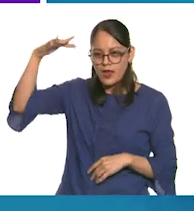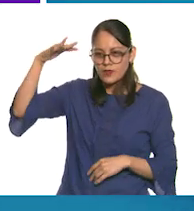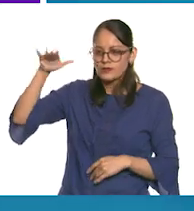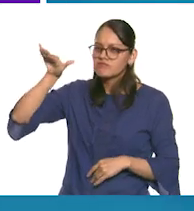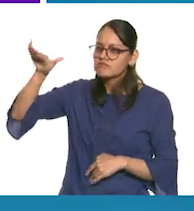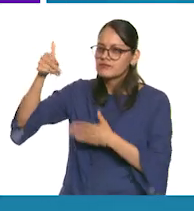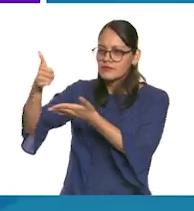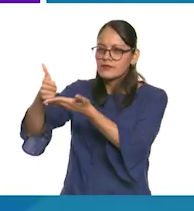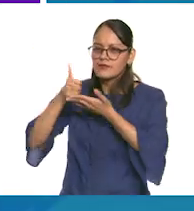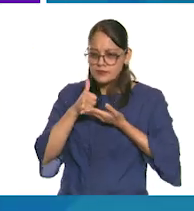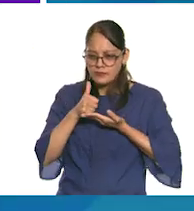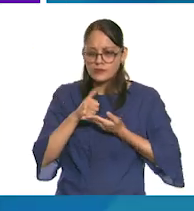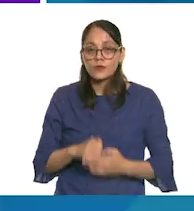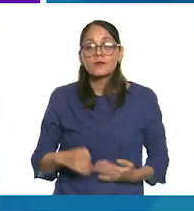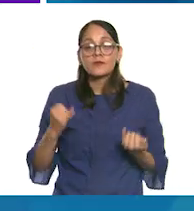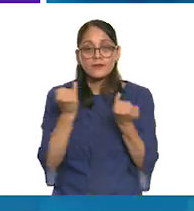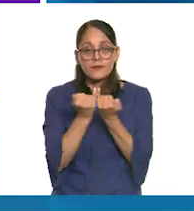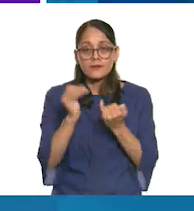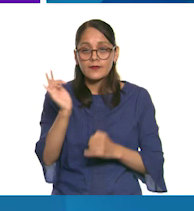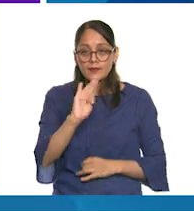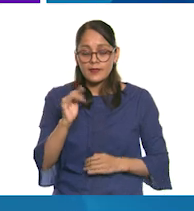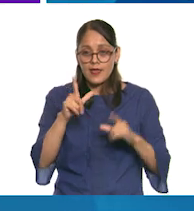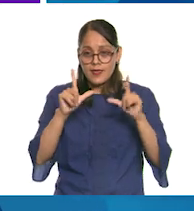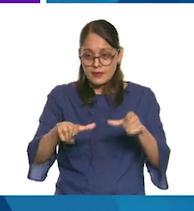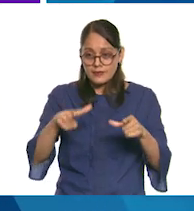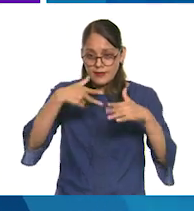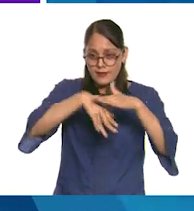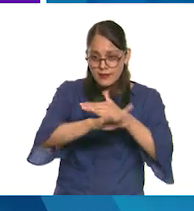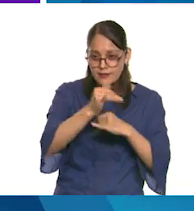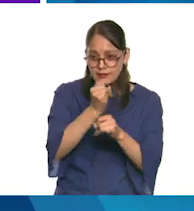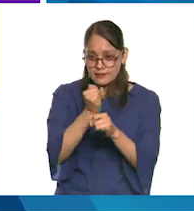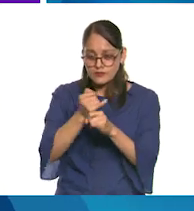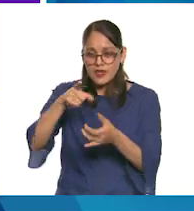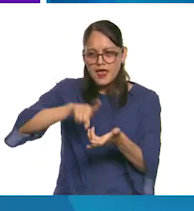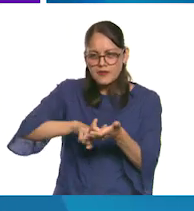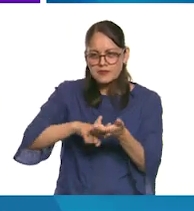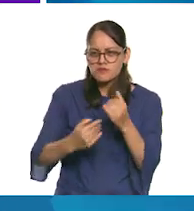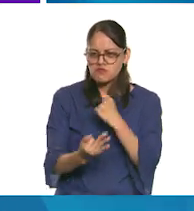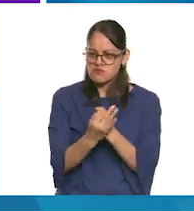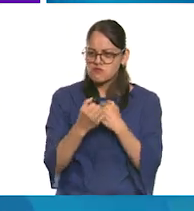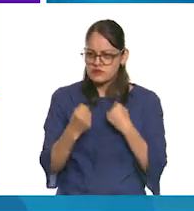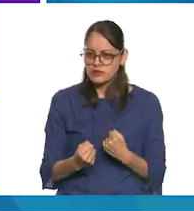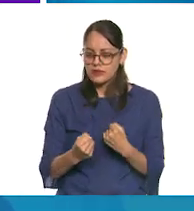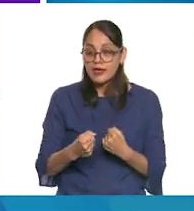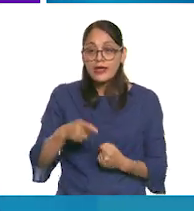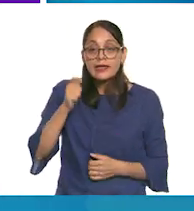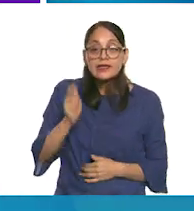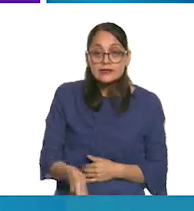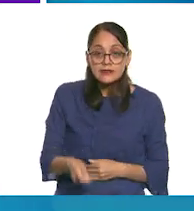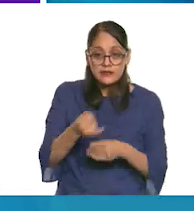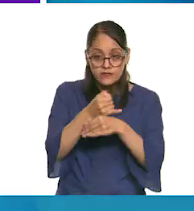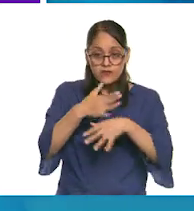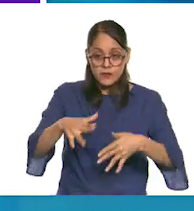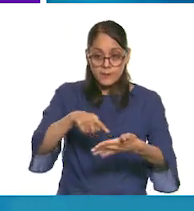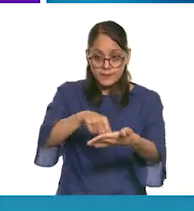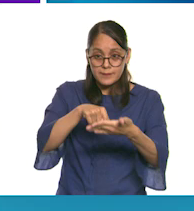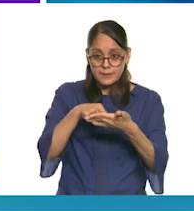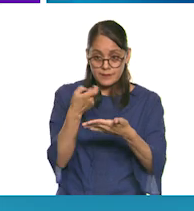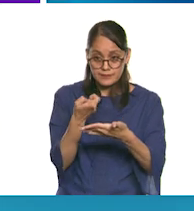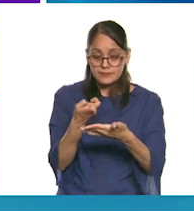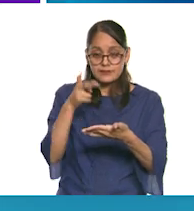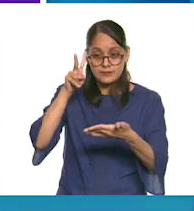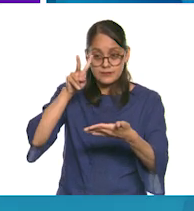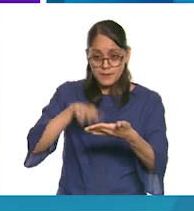confianza. Ahora bien, aunque los sitios que visitamos sean seguros, eso no implica que la información que se divulga